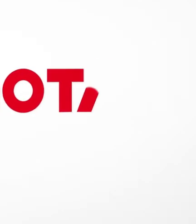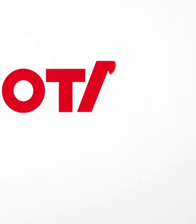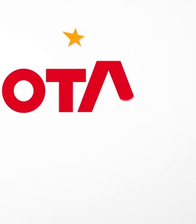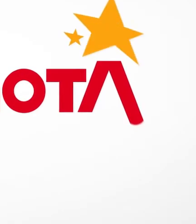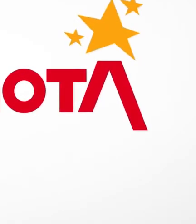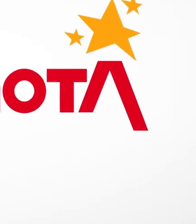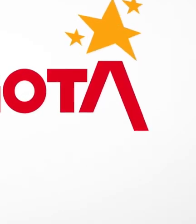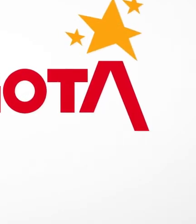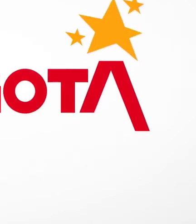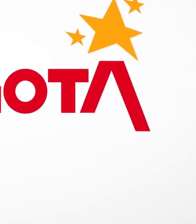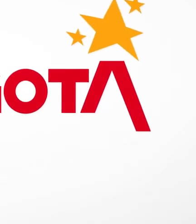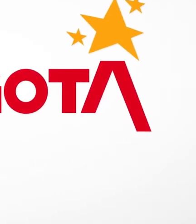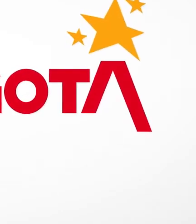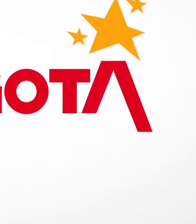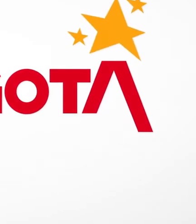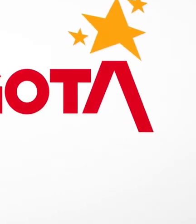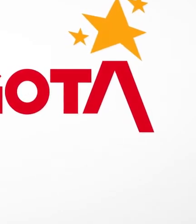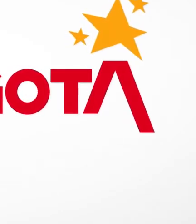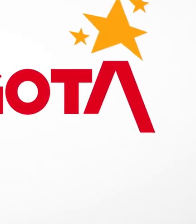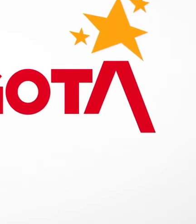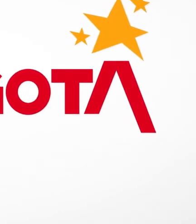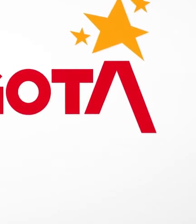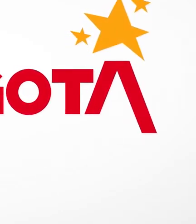biblioteca de Bogotá